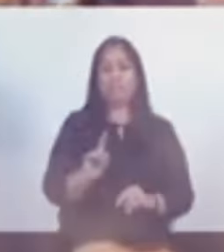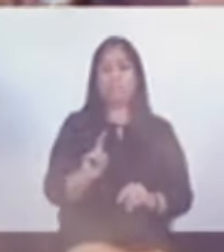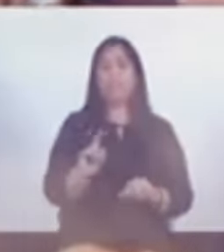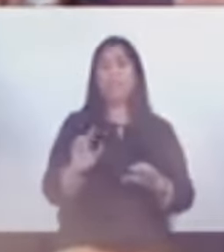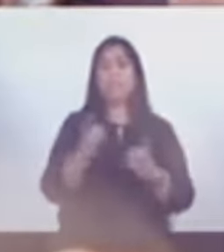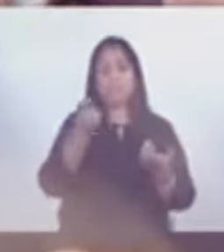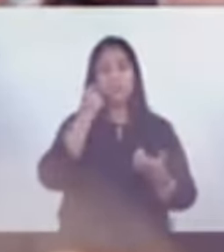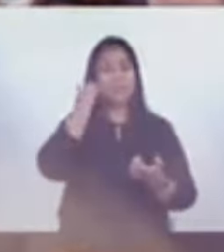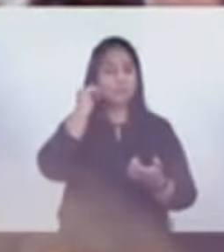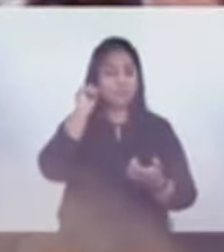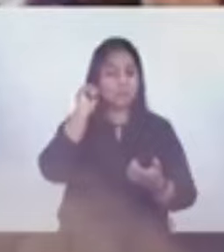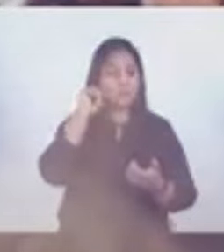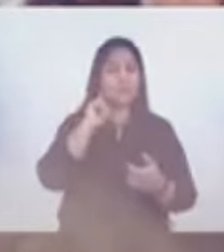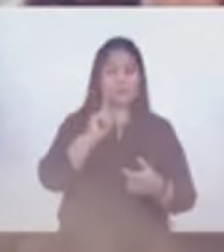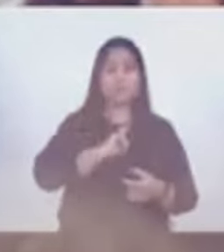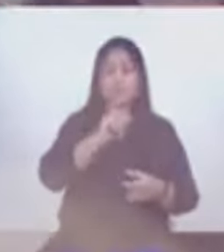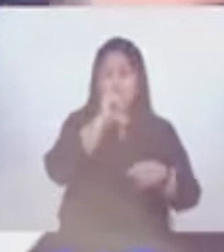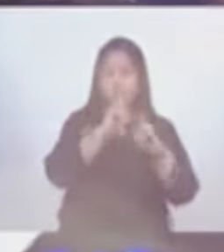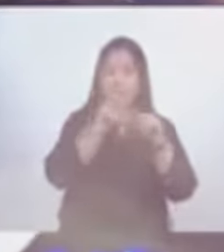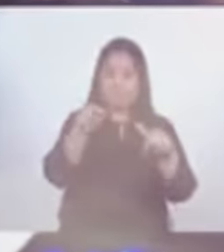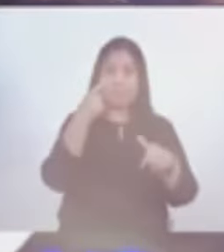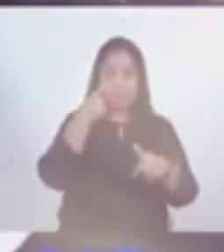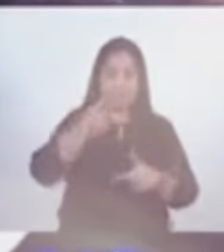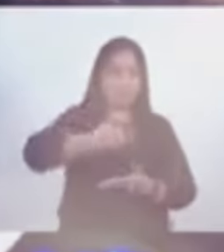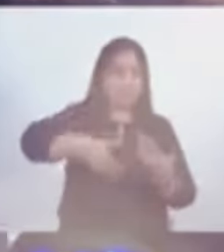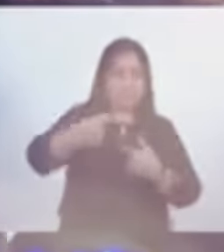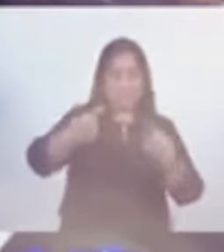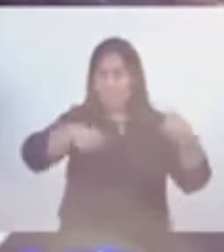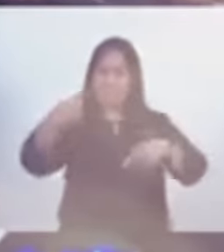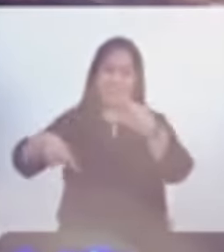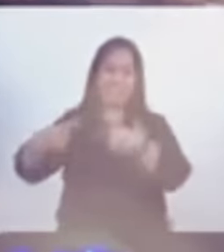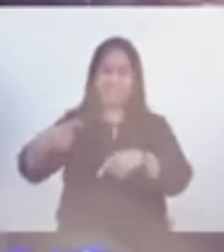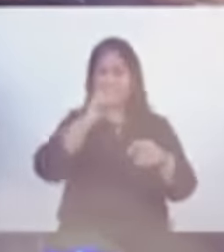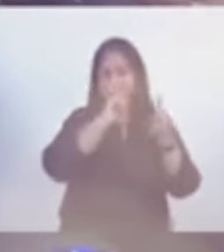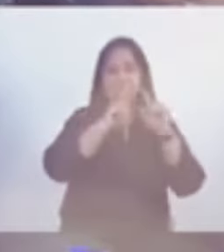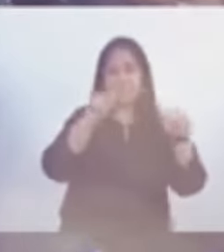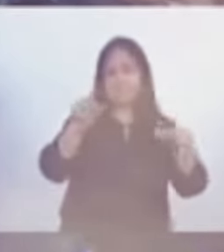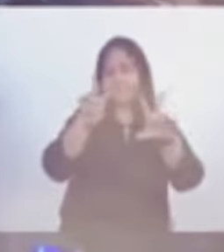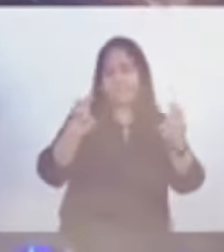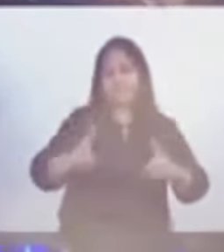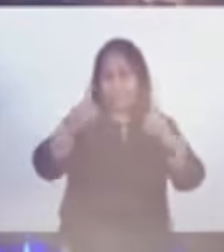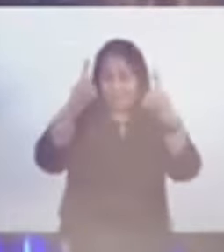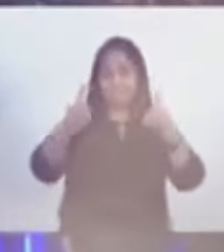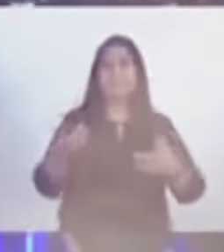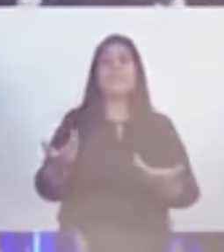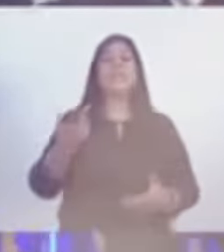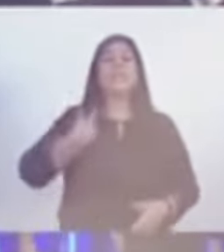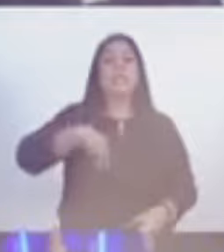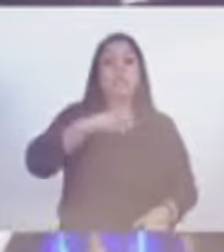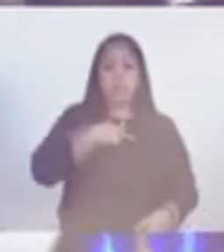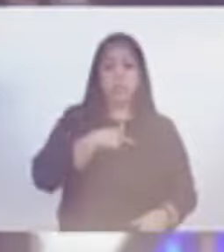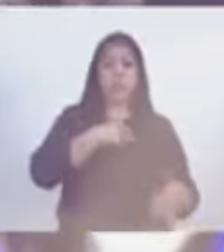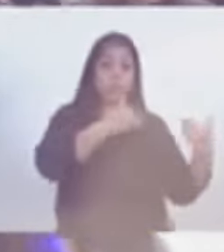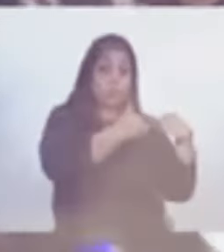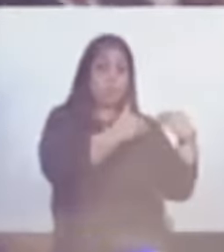y que son las que han generado este debacle que tenemos en términos de desarrollo. Nosotros, el